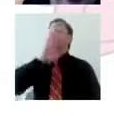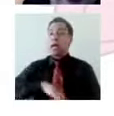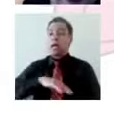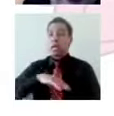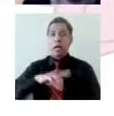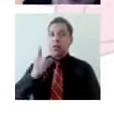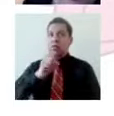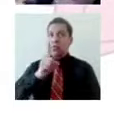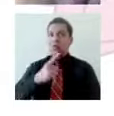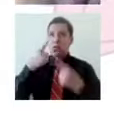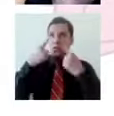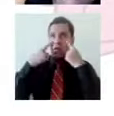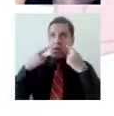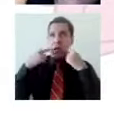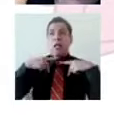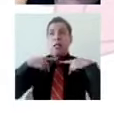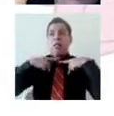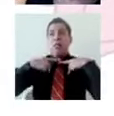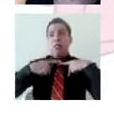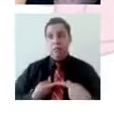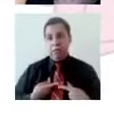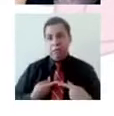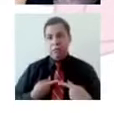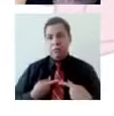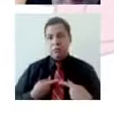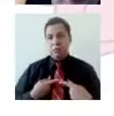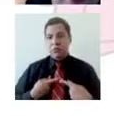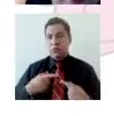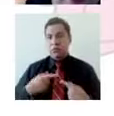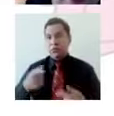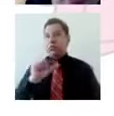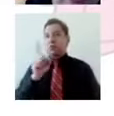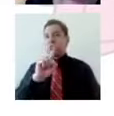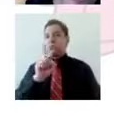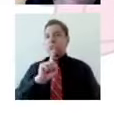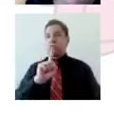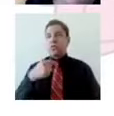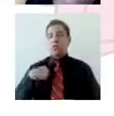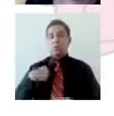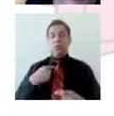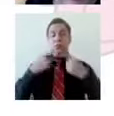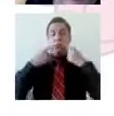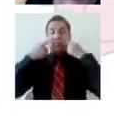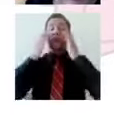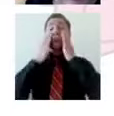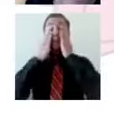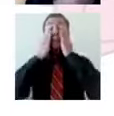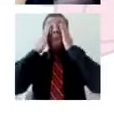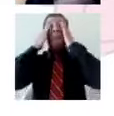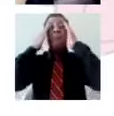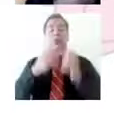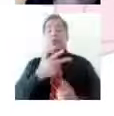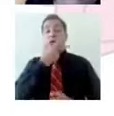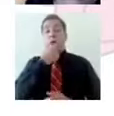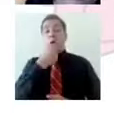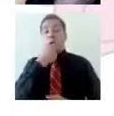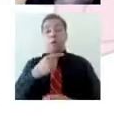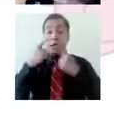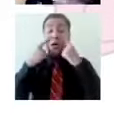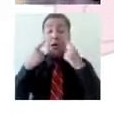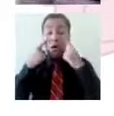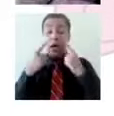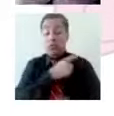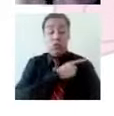debilidad. Y cuando pasa una situación dolorosa en mi vida cotidiana, posiblemente